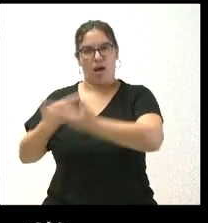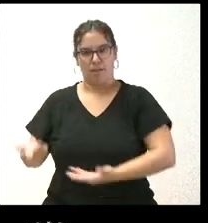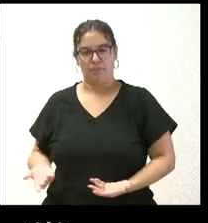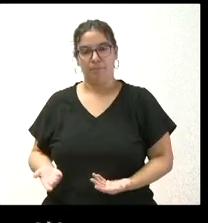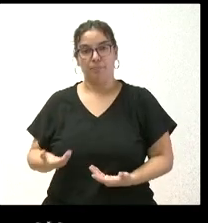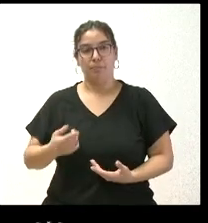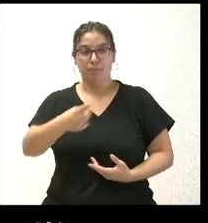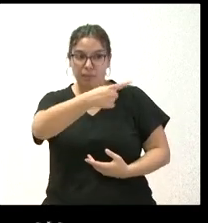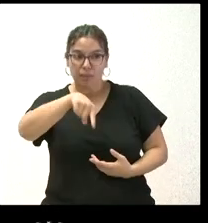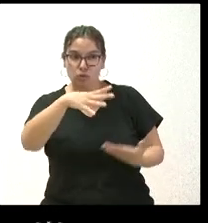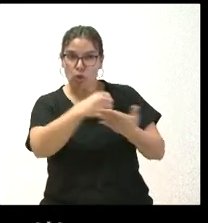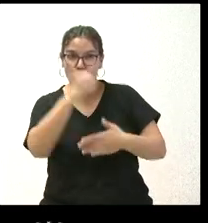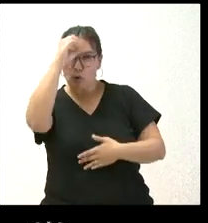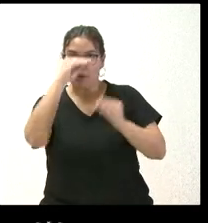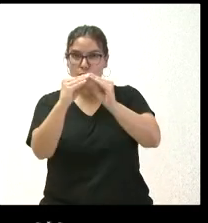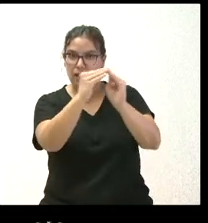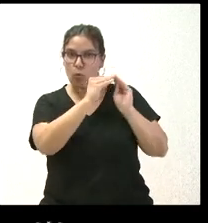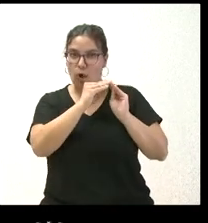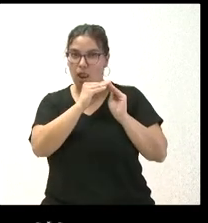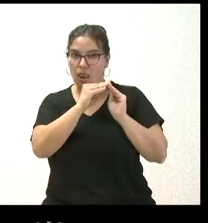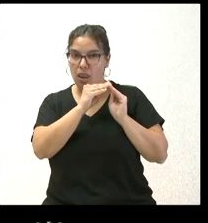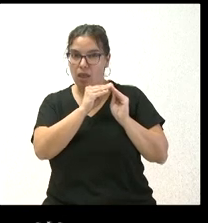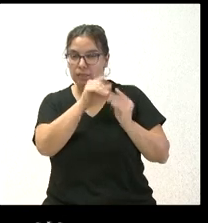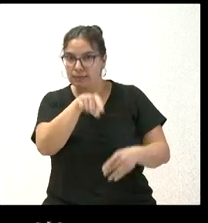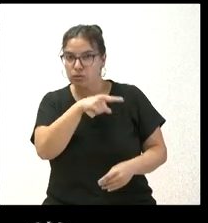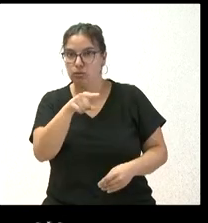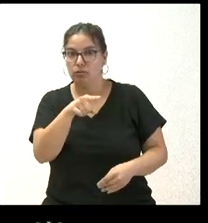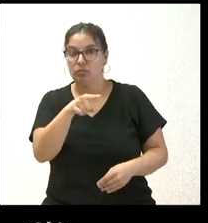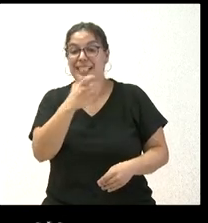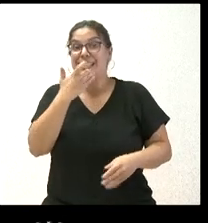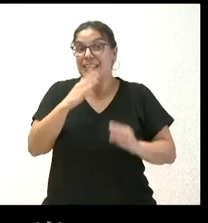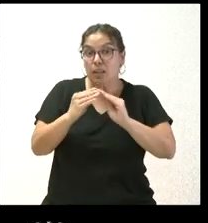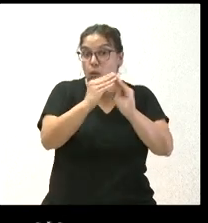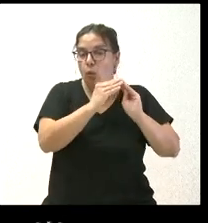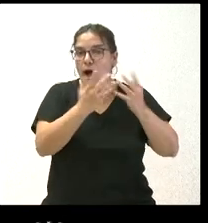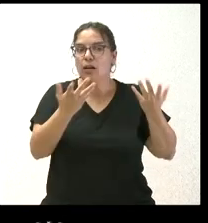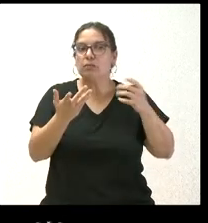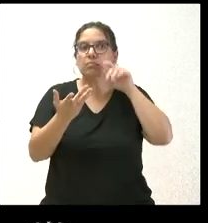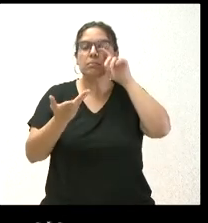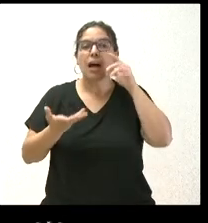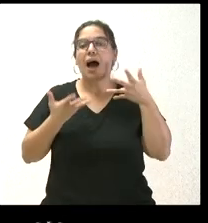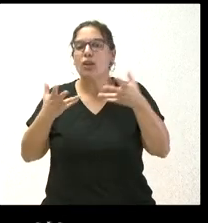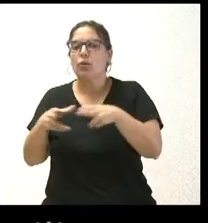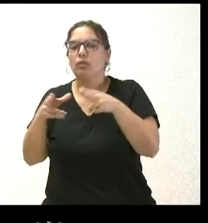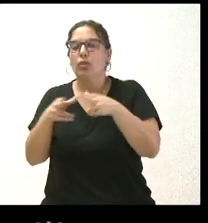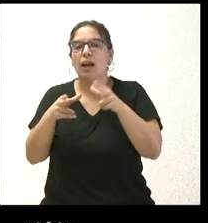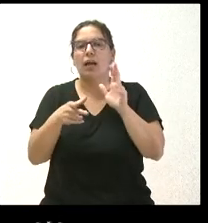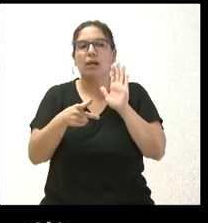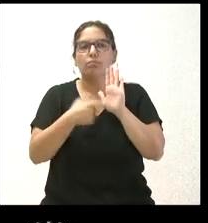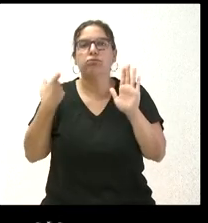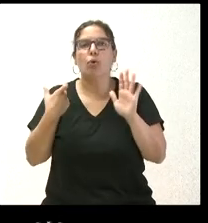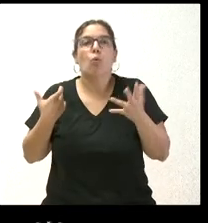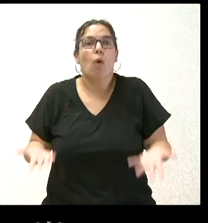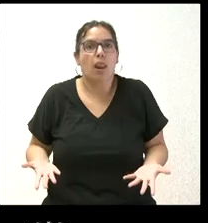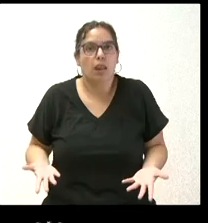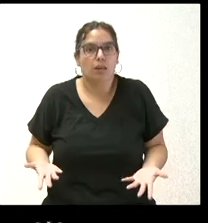asume como propias y en caso de que lo hagan así, ¿cuáles de las ayudas sociales van a retirar